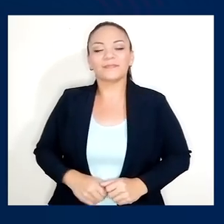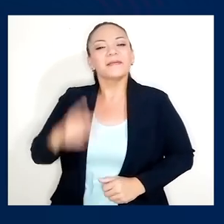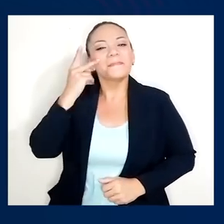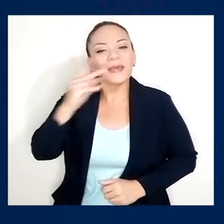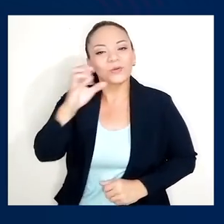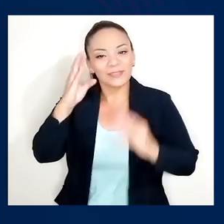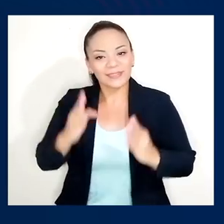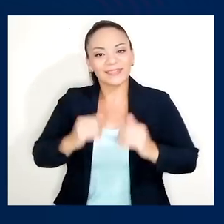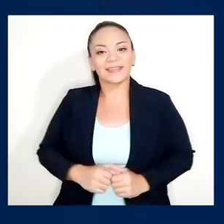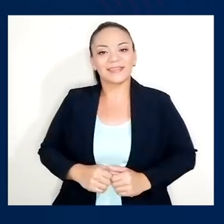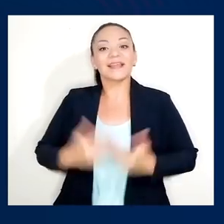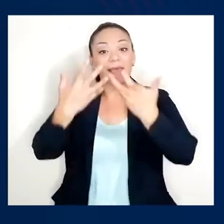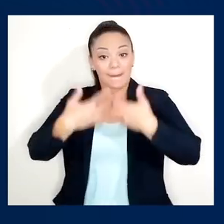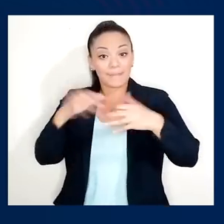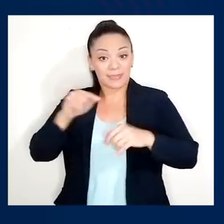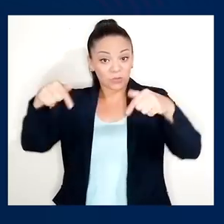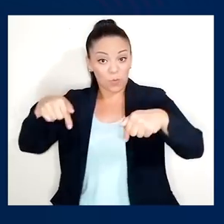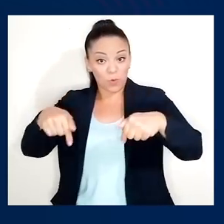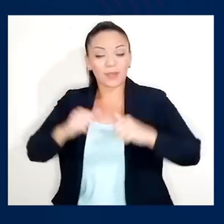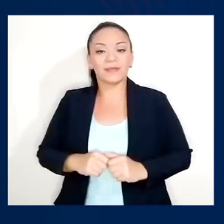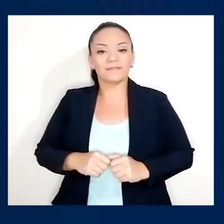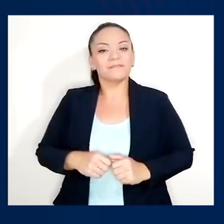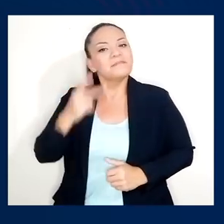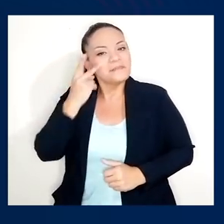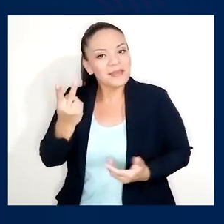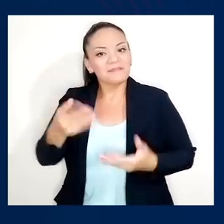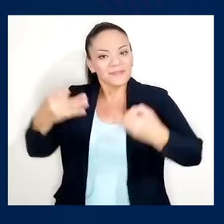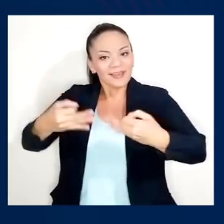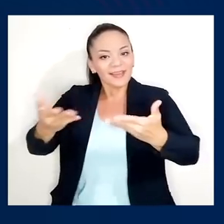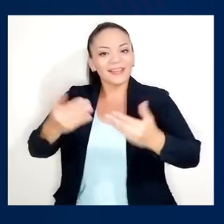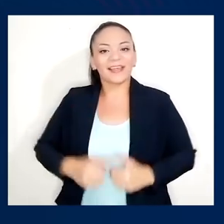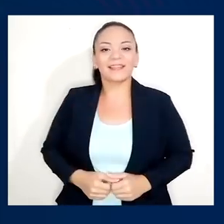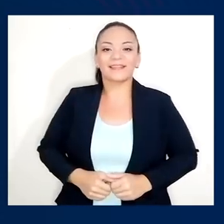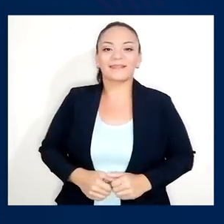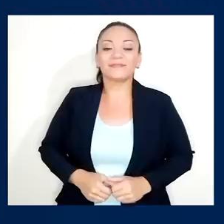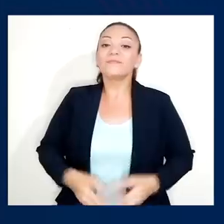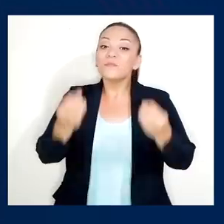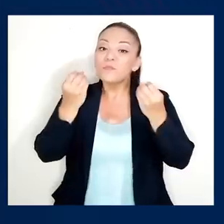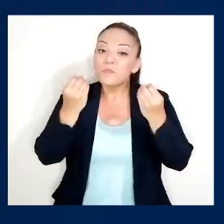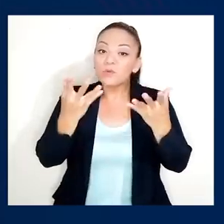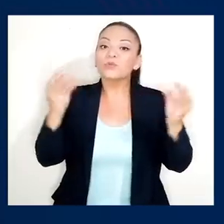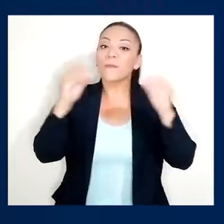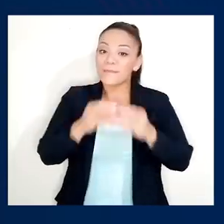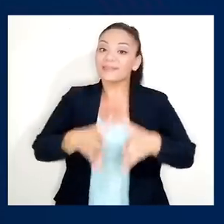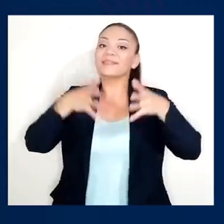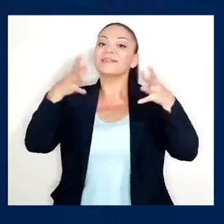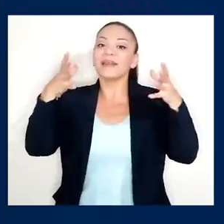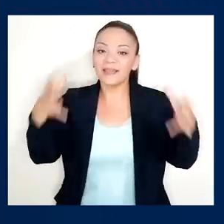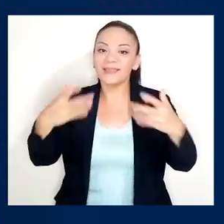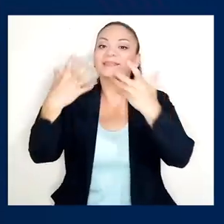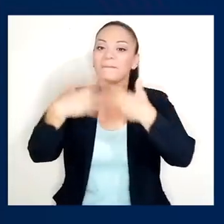compachotas, empresas como esta, fíjense qué calidad. Y mucho más grandes